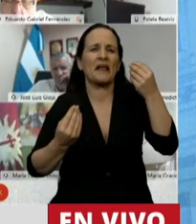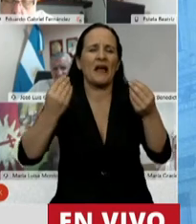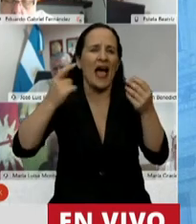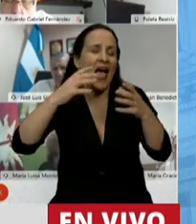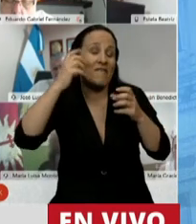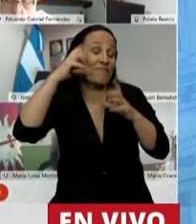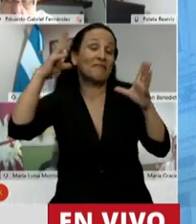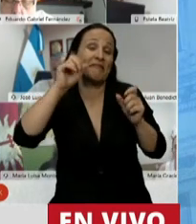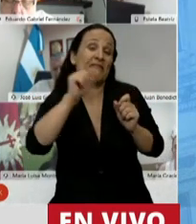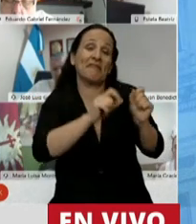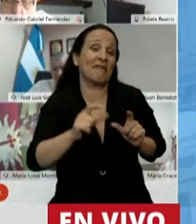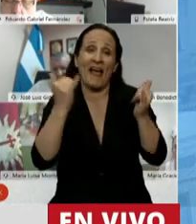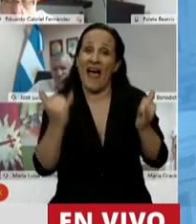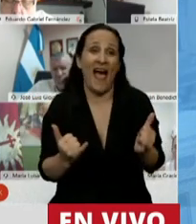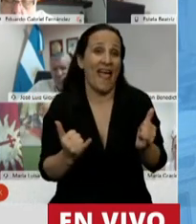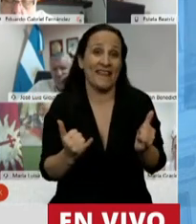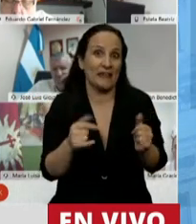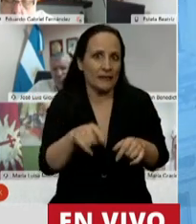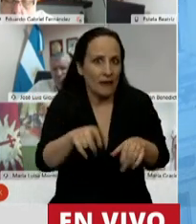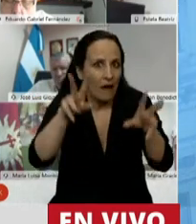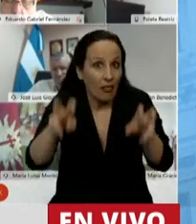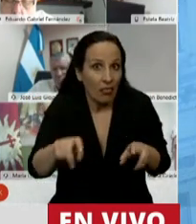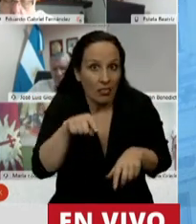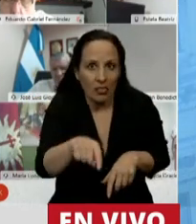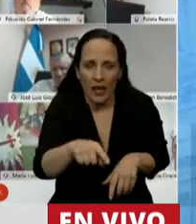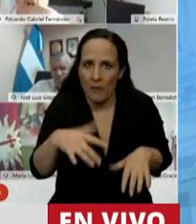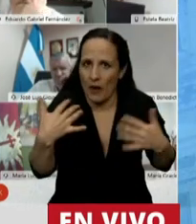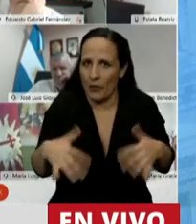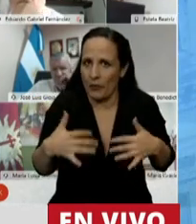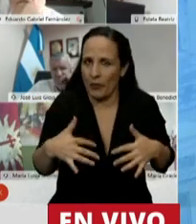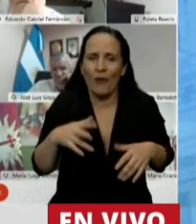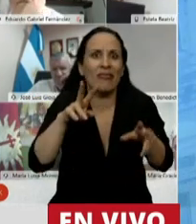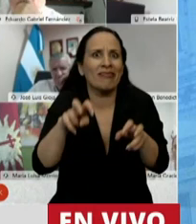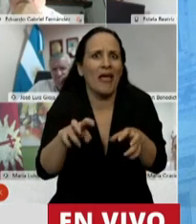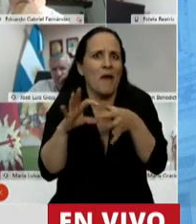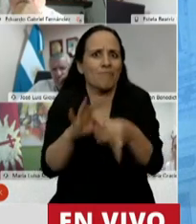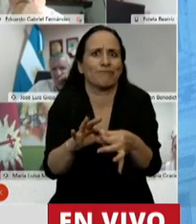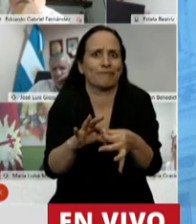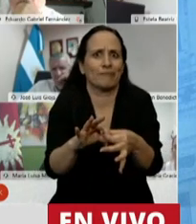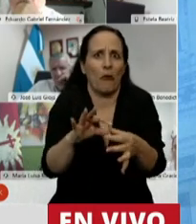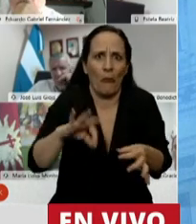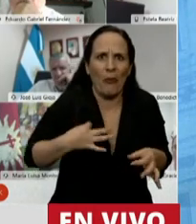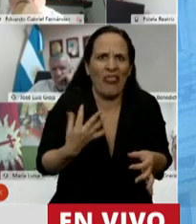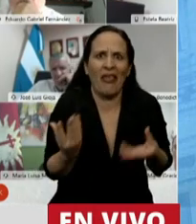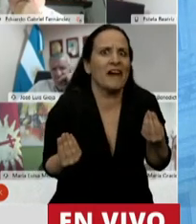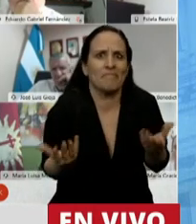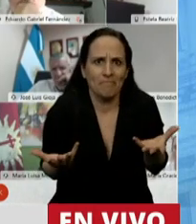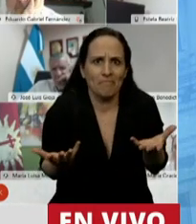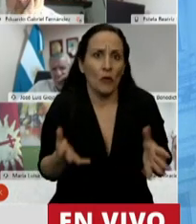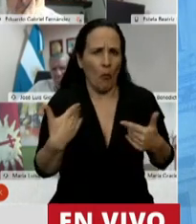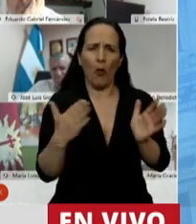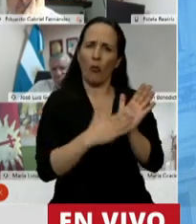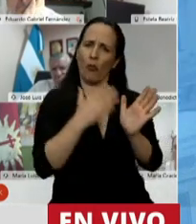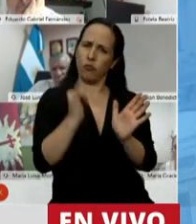todo por un tema que hace a la consideración de la vida. Y podemos argumentar técnica y